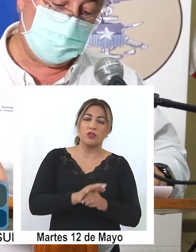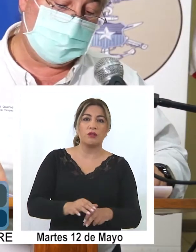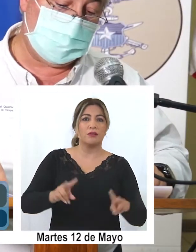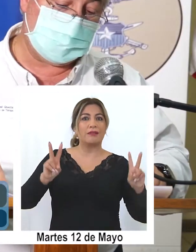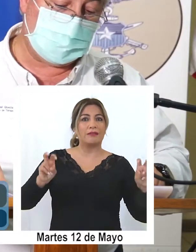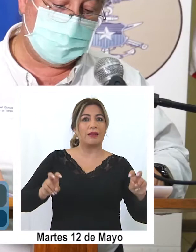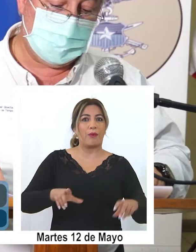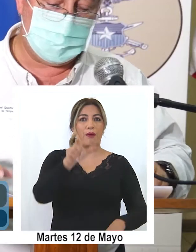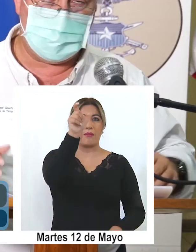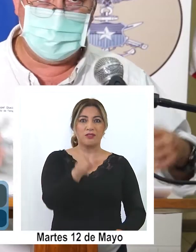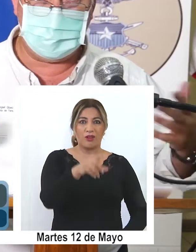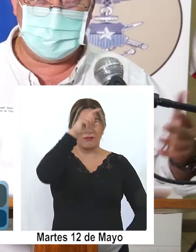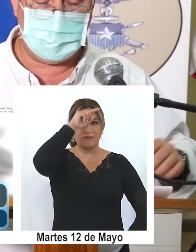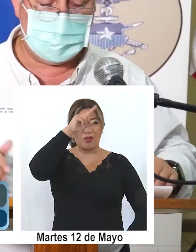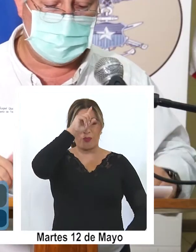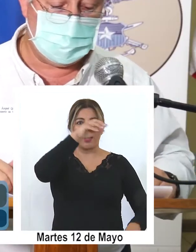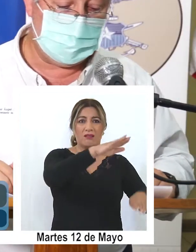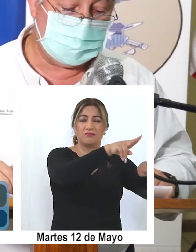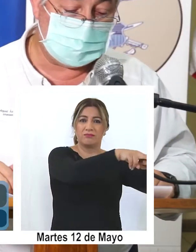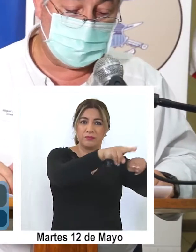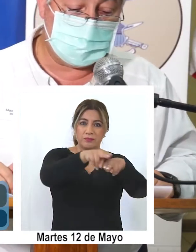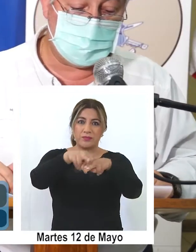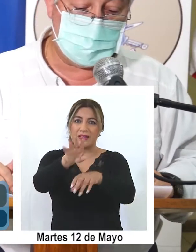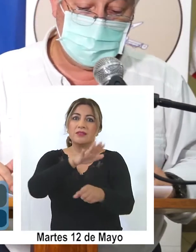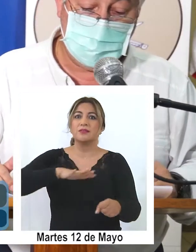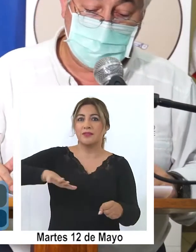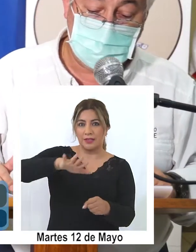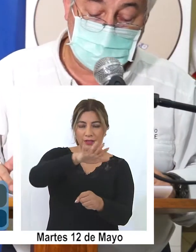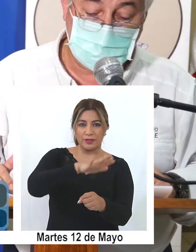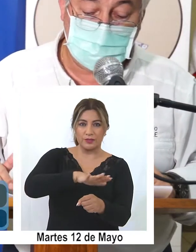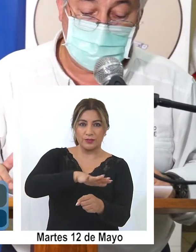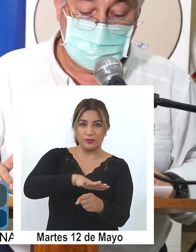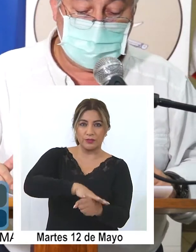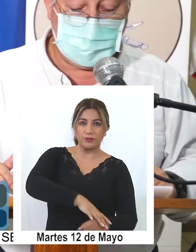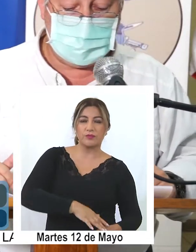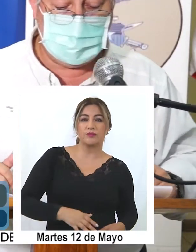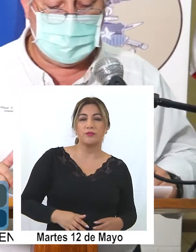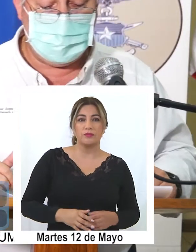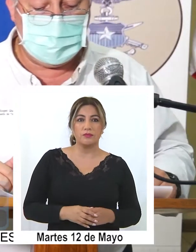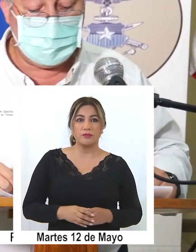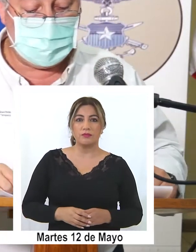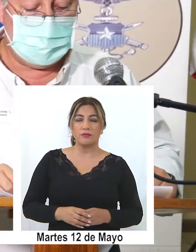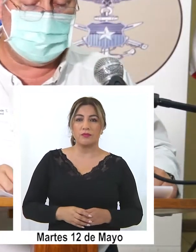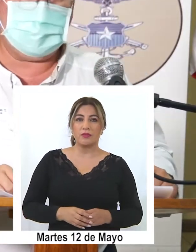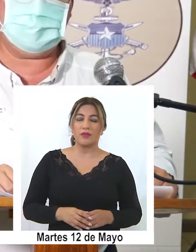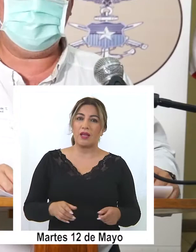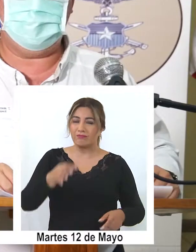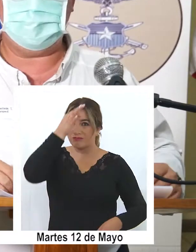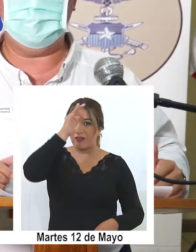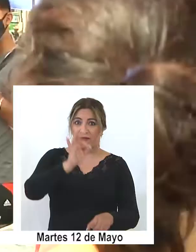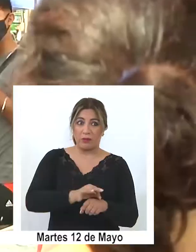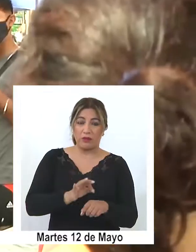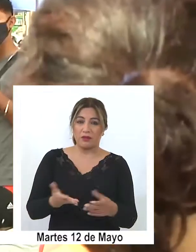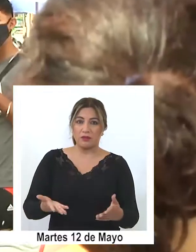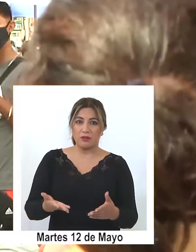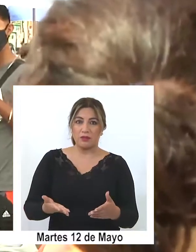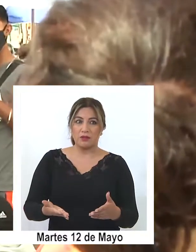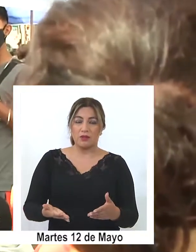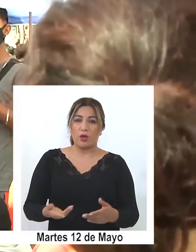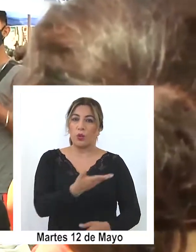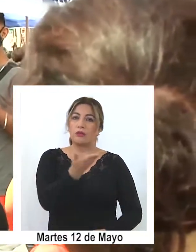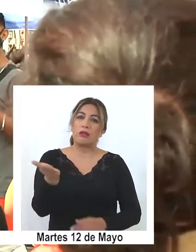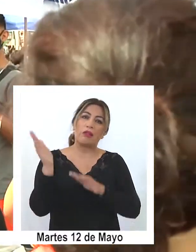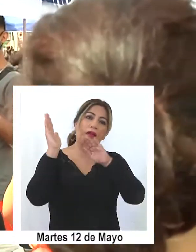significa el hospitalizado, producto de esta situación de epidemia, y que obviamente la